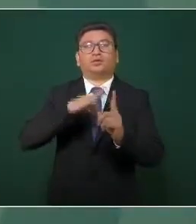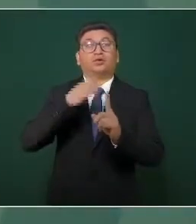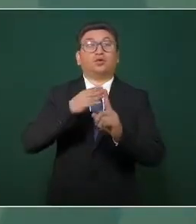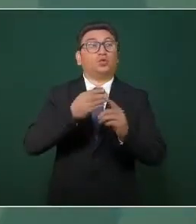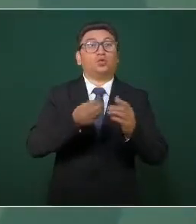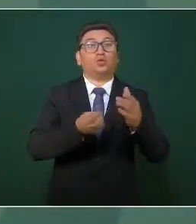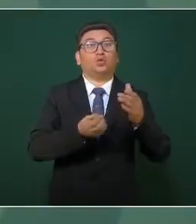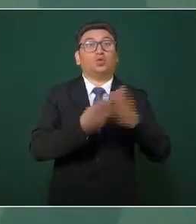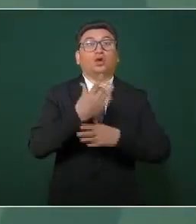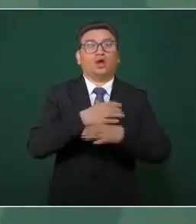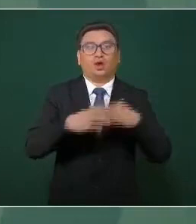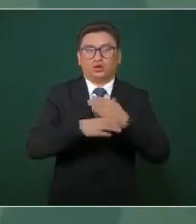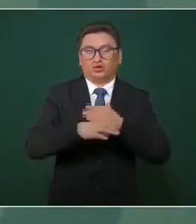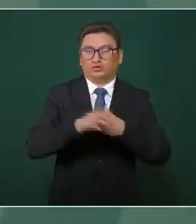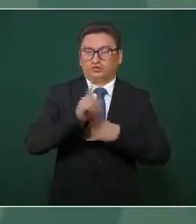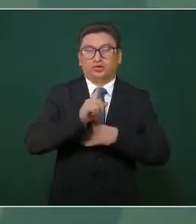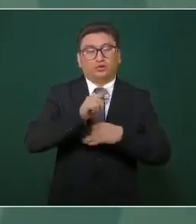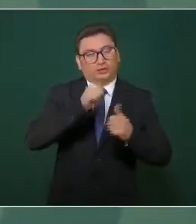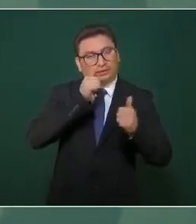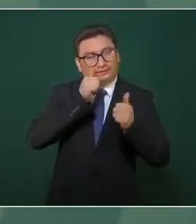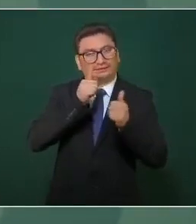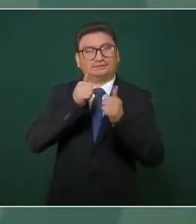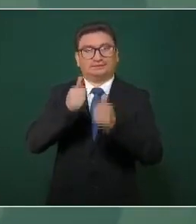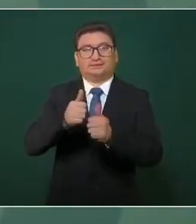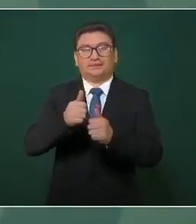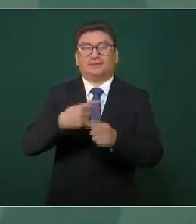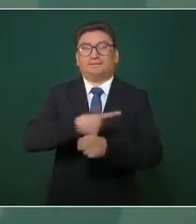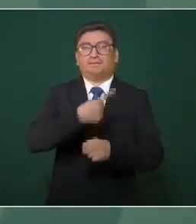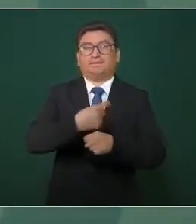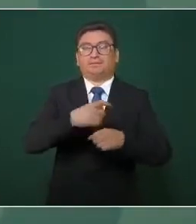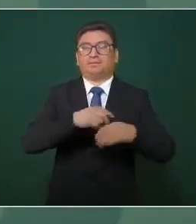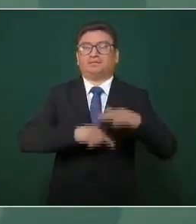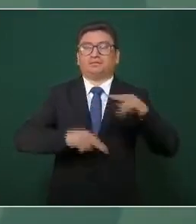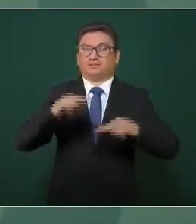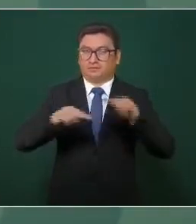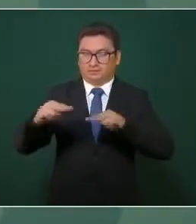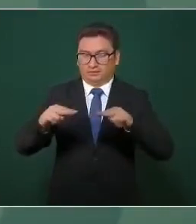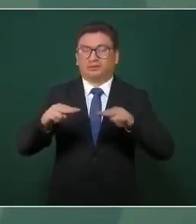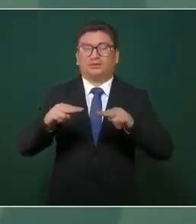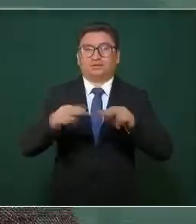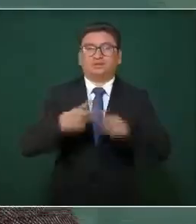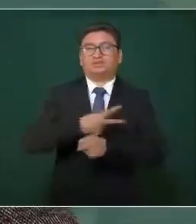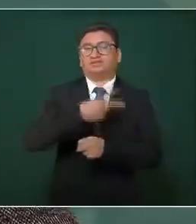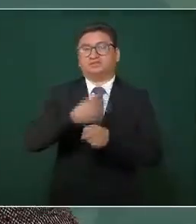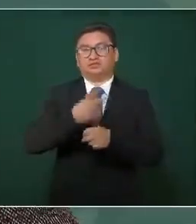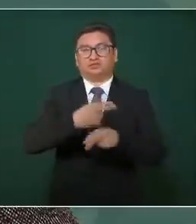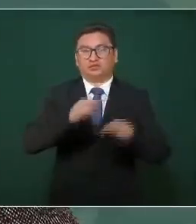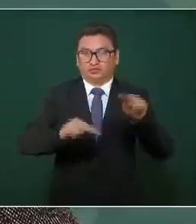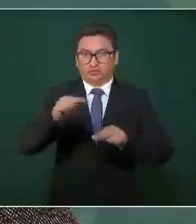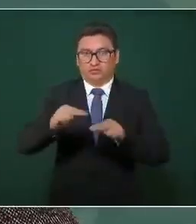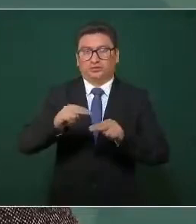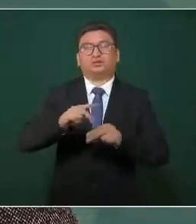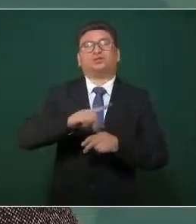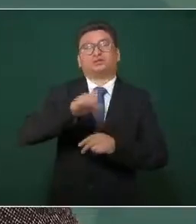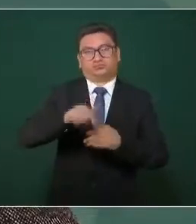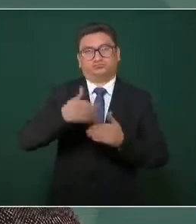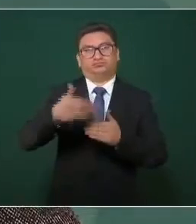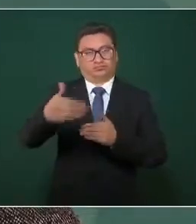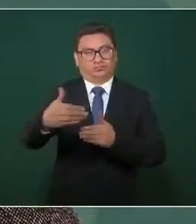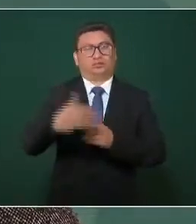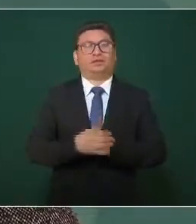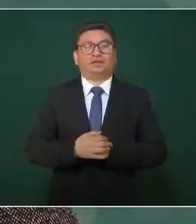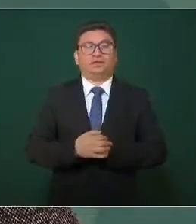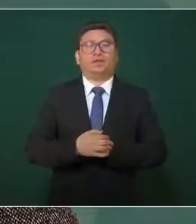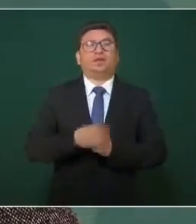nuevo, ordenando la atención del primer nivel en principio, también el del segundo posteriormente, el